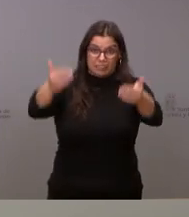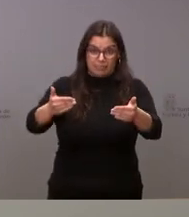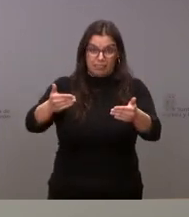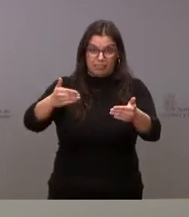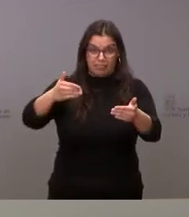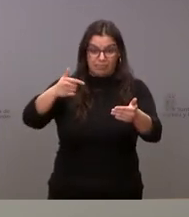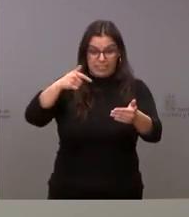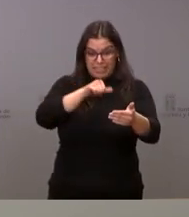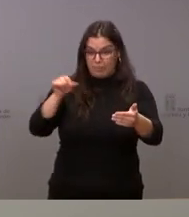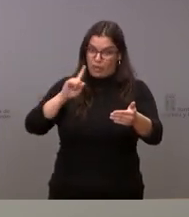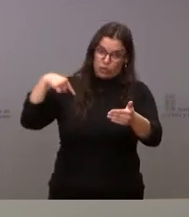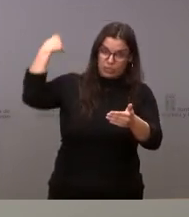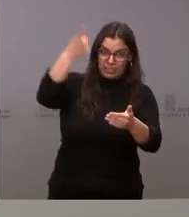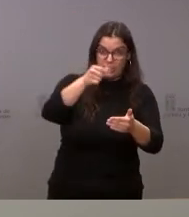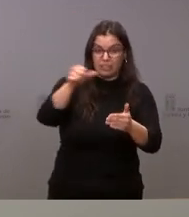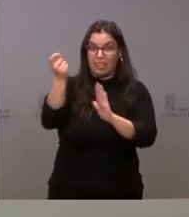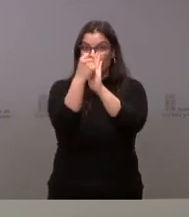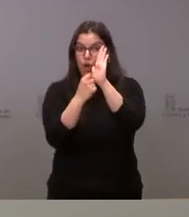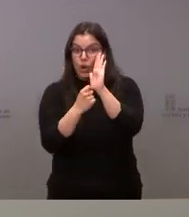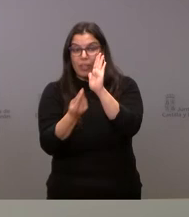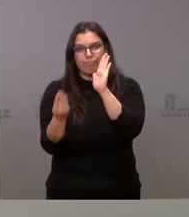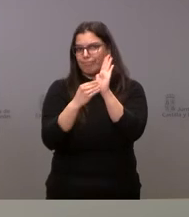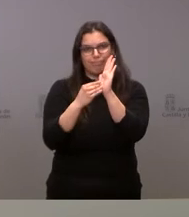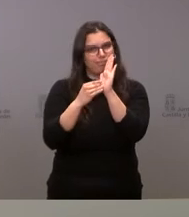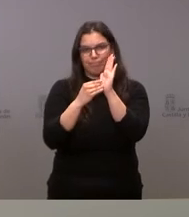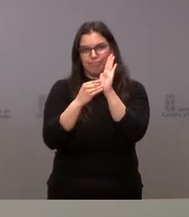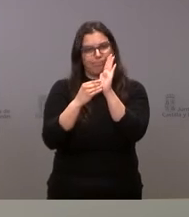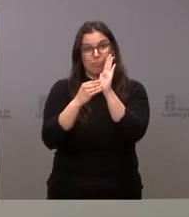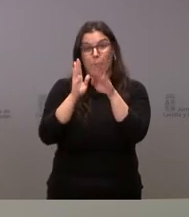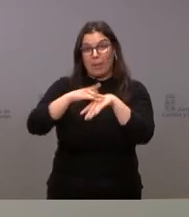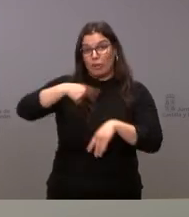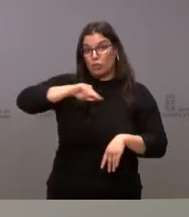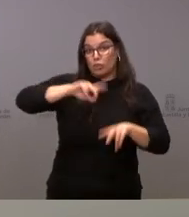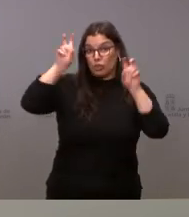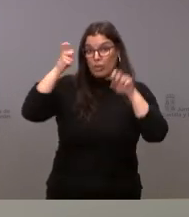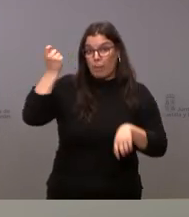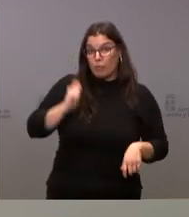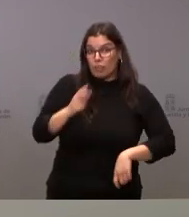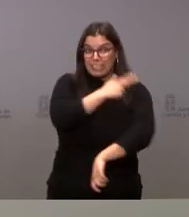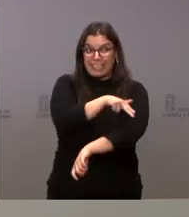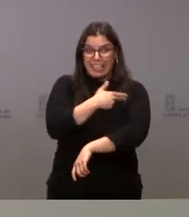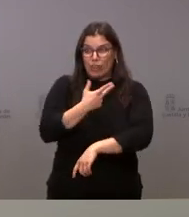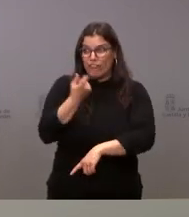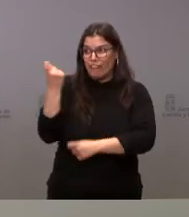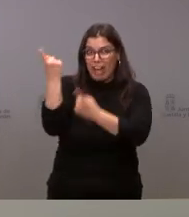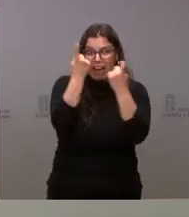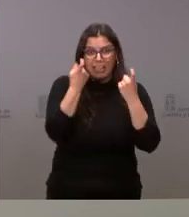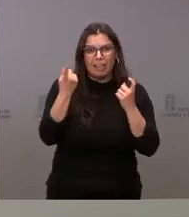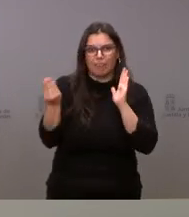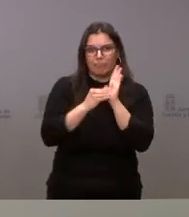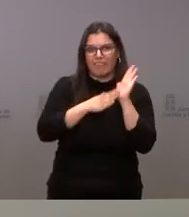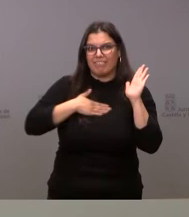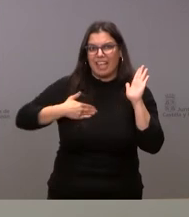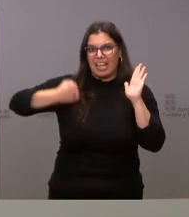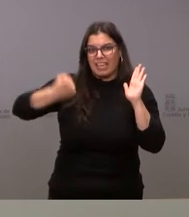y hemos visto el orden del día y no se ha incluido este tema que para nosotros era fundamental el establecer el